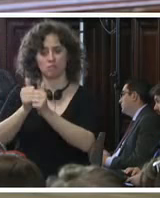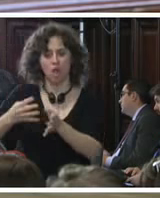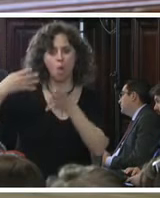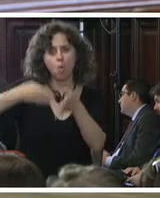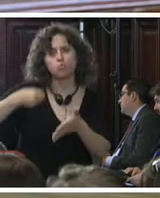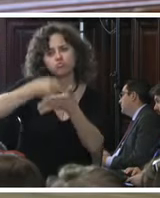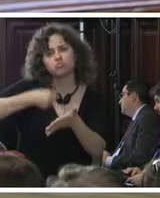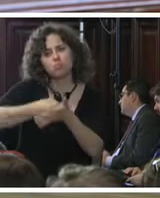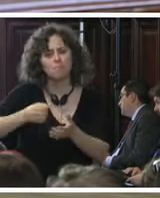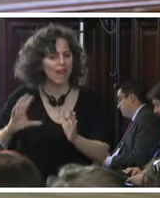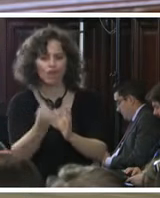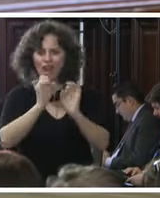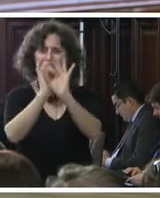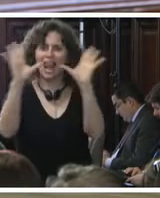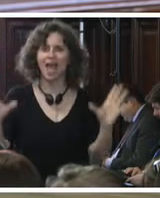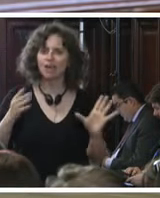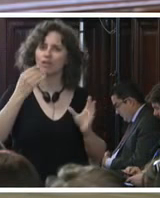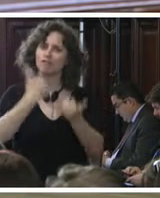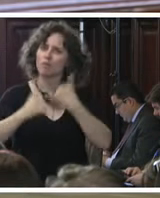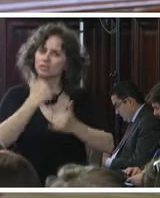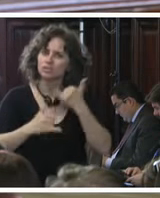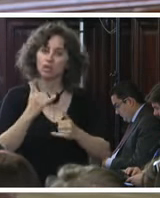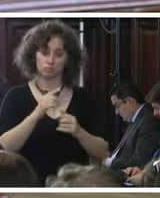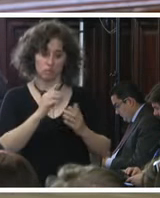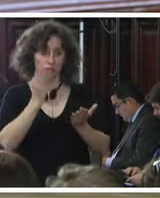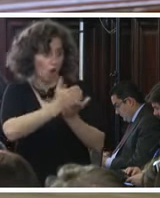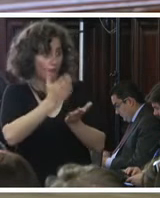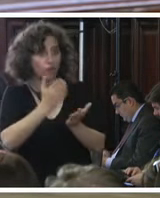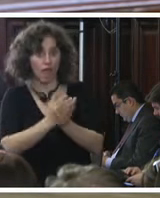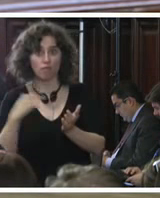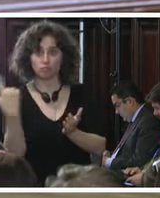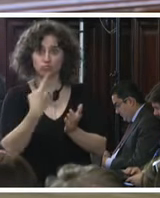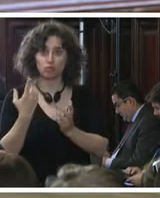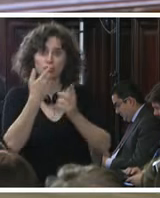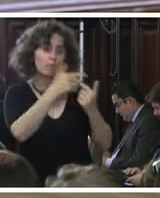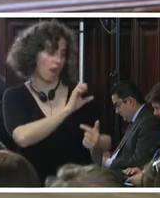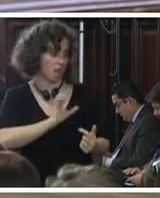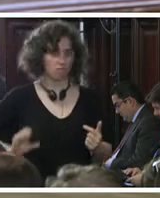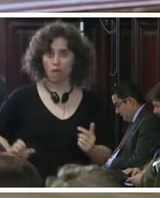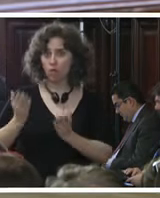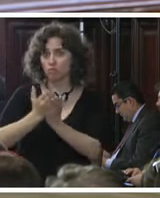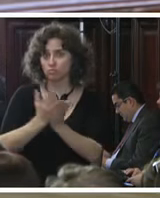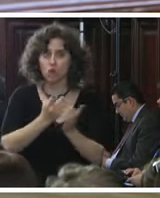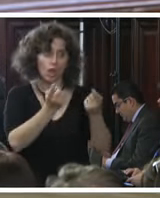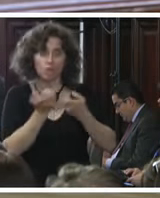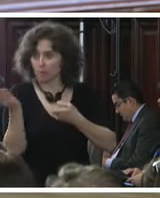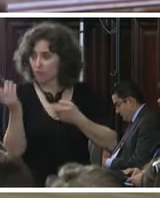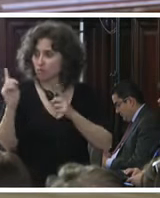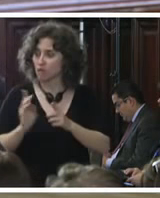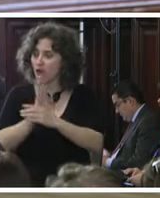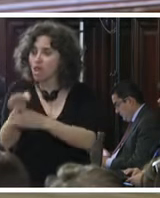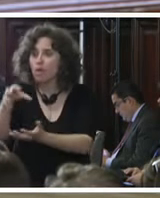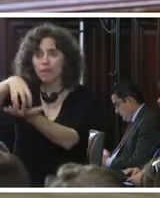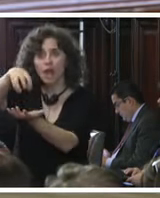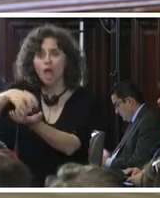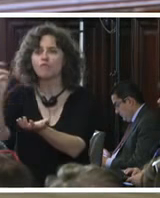porque esto se esclarezca y prueba de ello es que se ha colaborado con la PGR cuantas veces ha sido necesario se ha ido a terreno